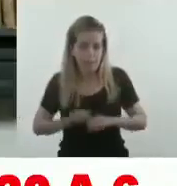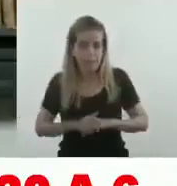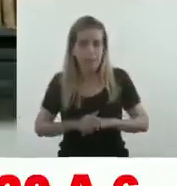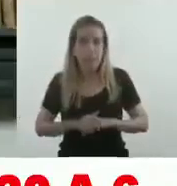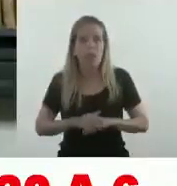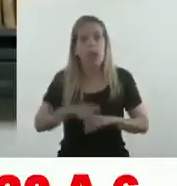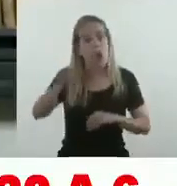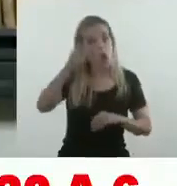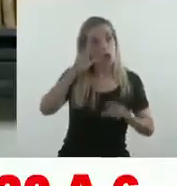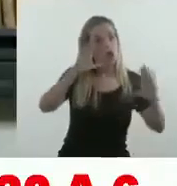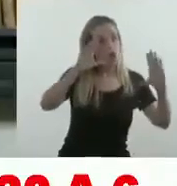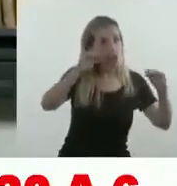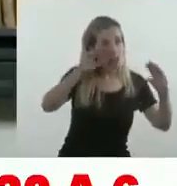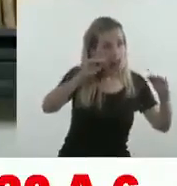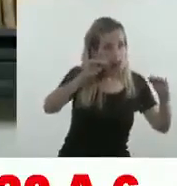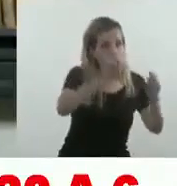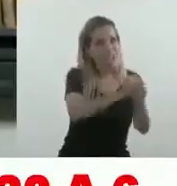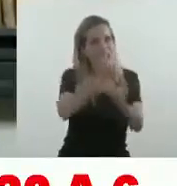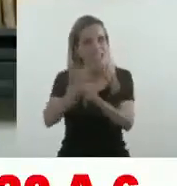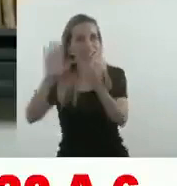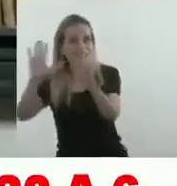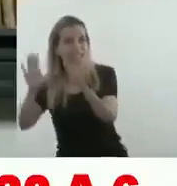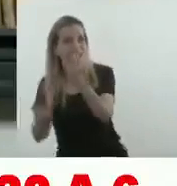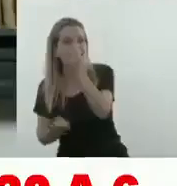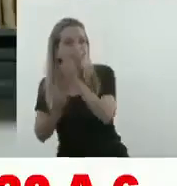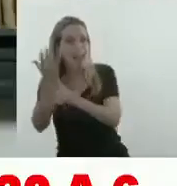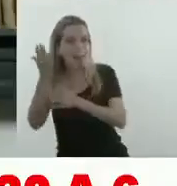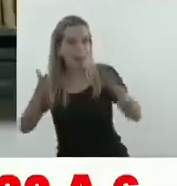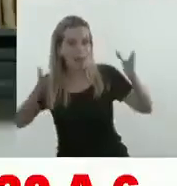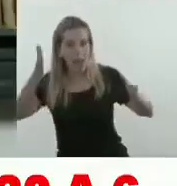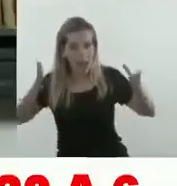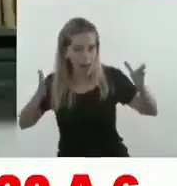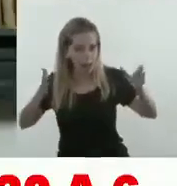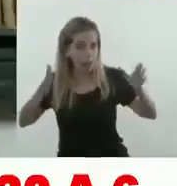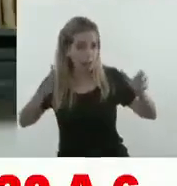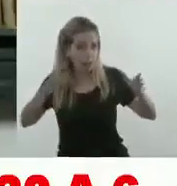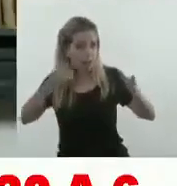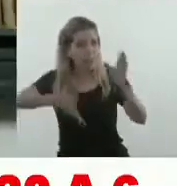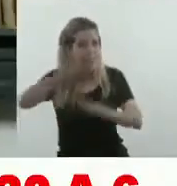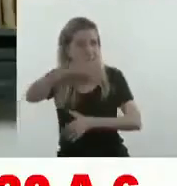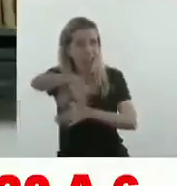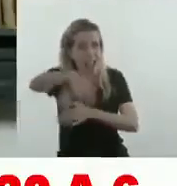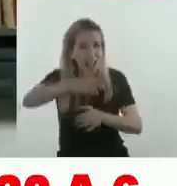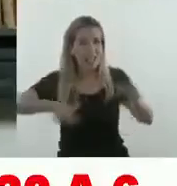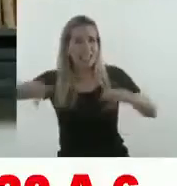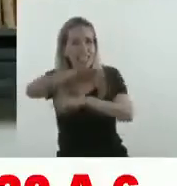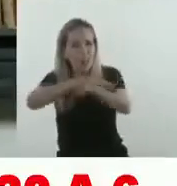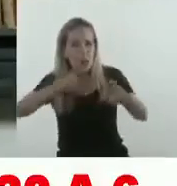Desde las 20 horas hasta las 6 de la mañana no se puede circular por las calles.